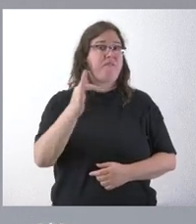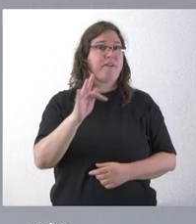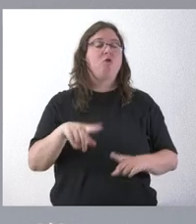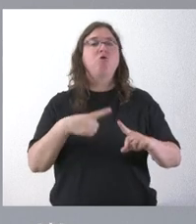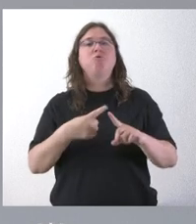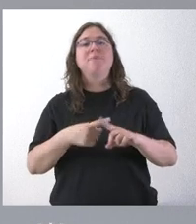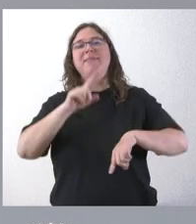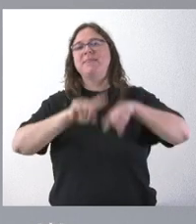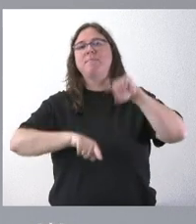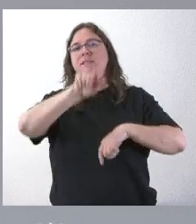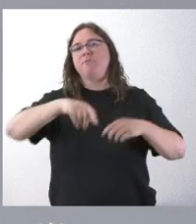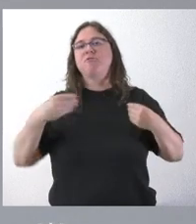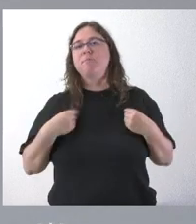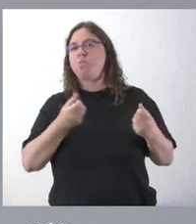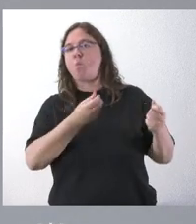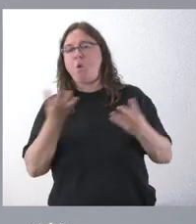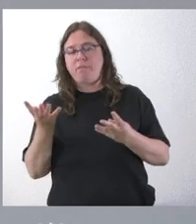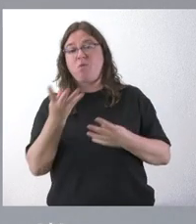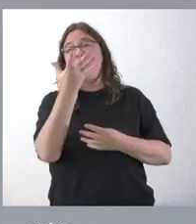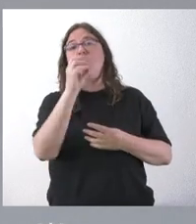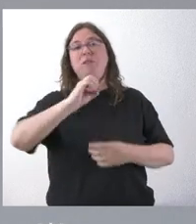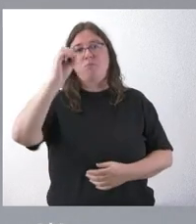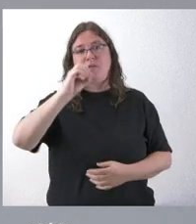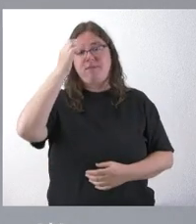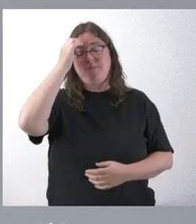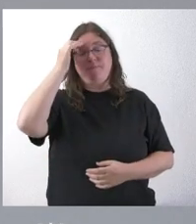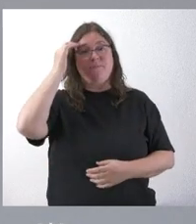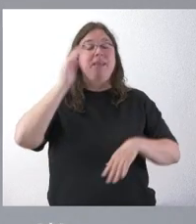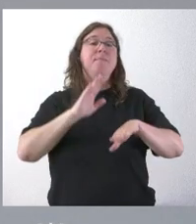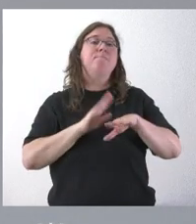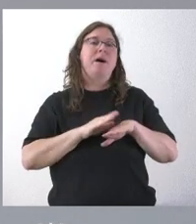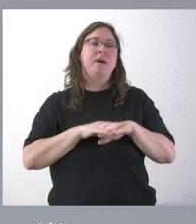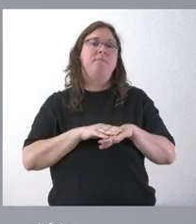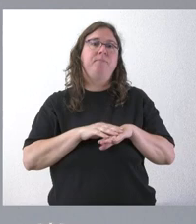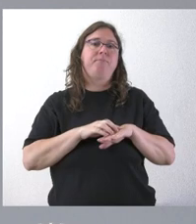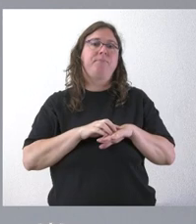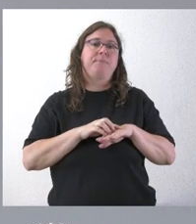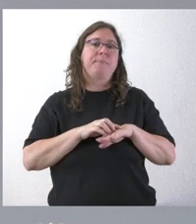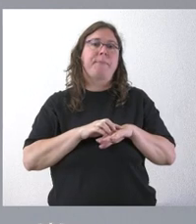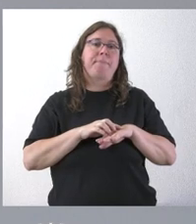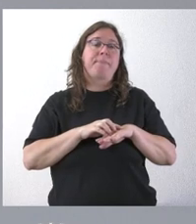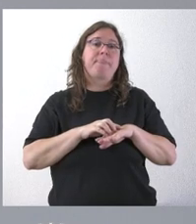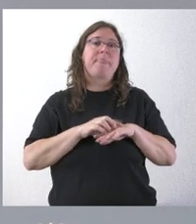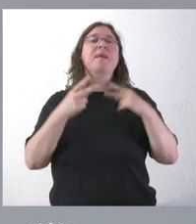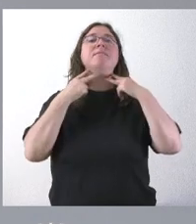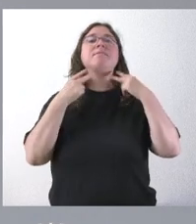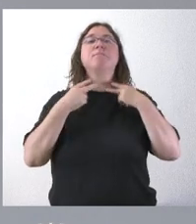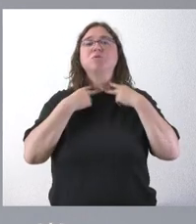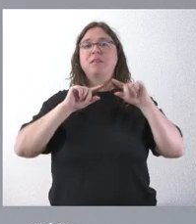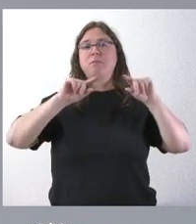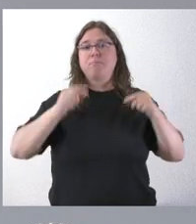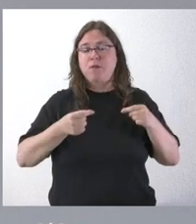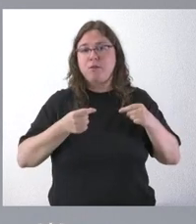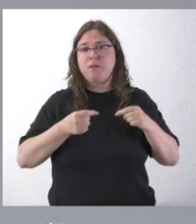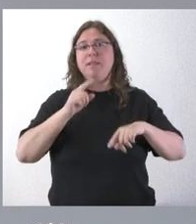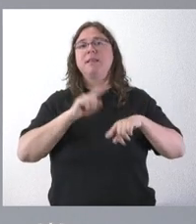el peso de población por 50%. Y para las diputaciones provinciales, el peso